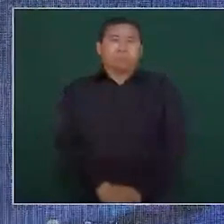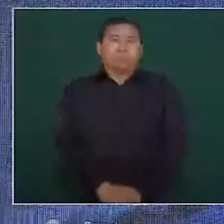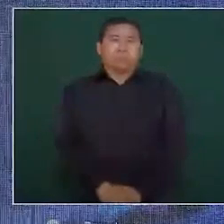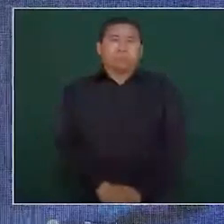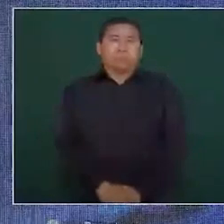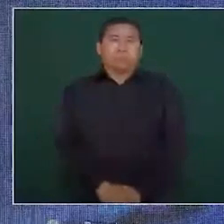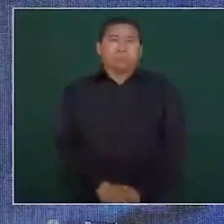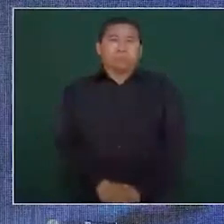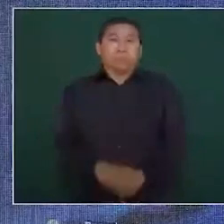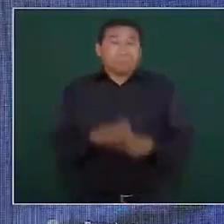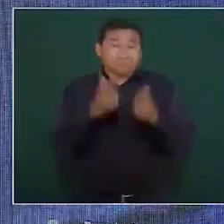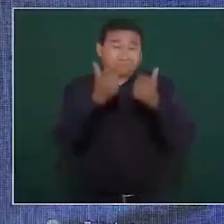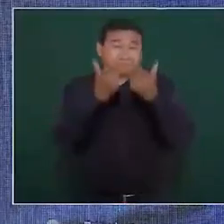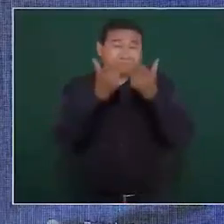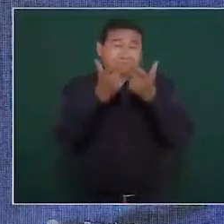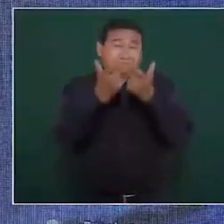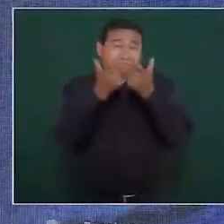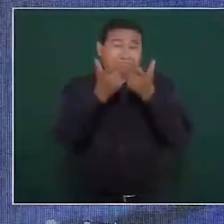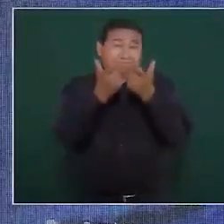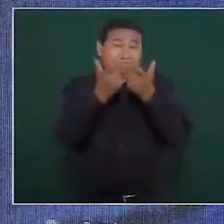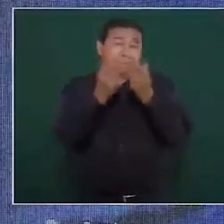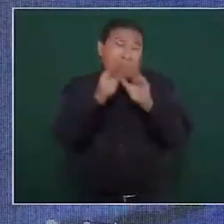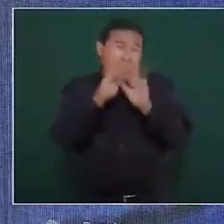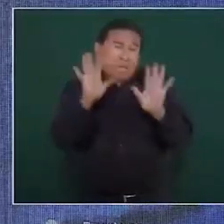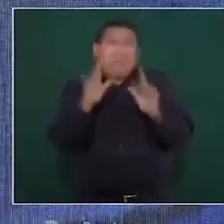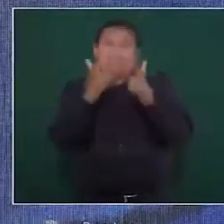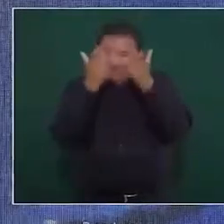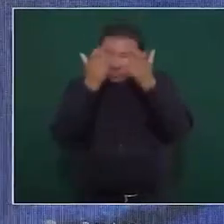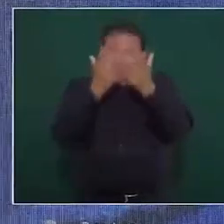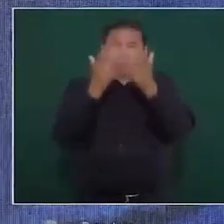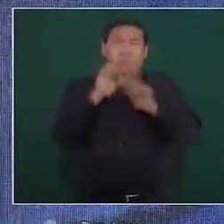dinero para decirlo con claridad